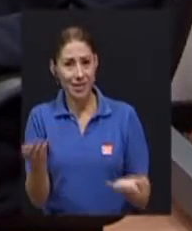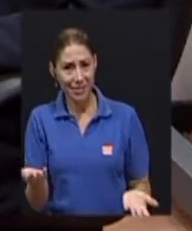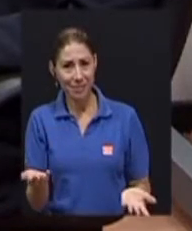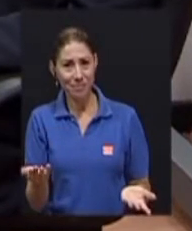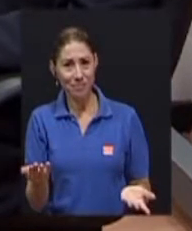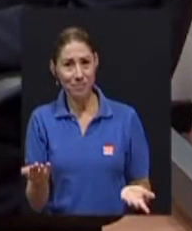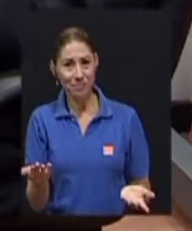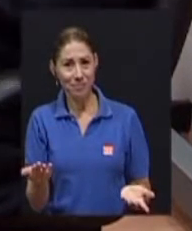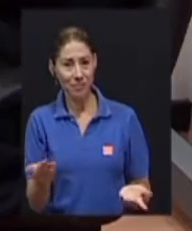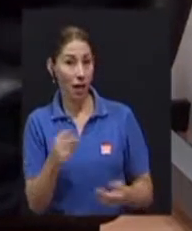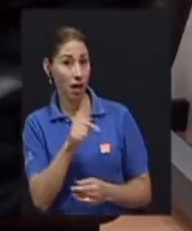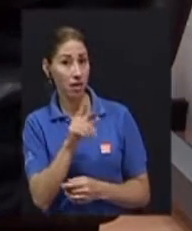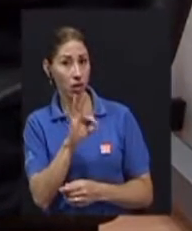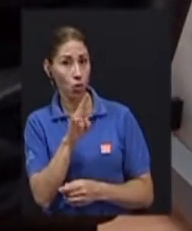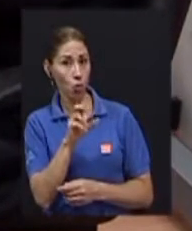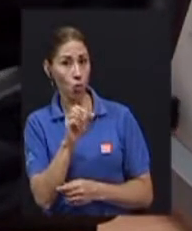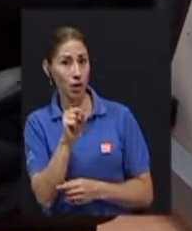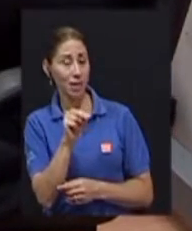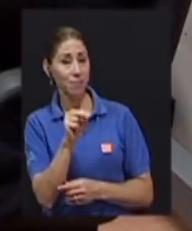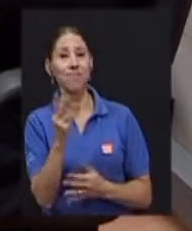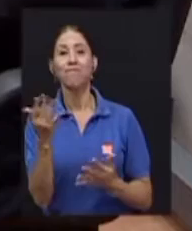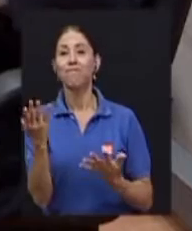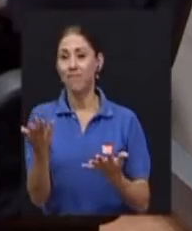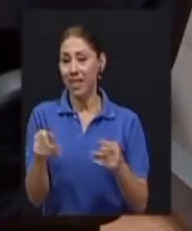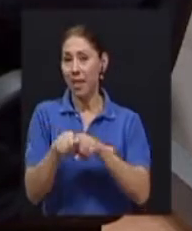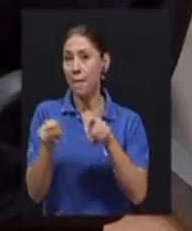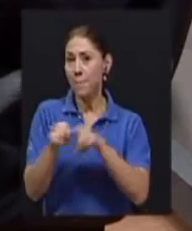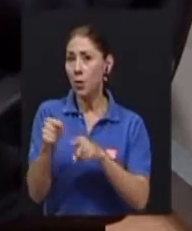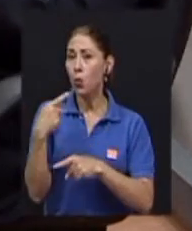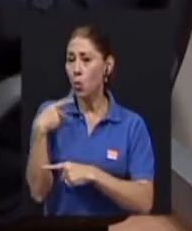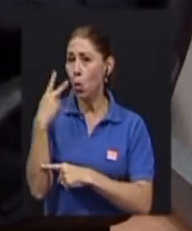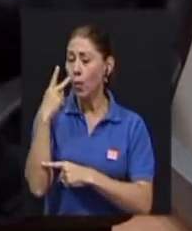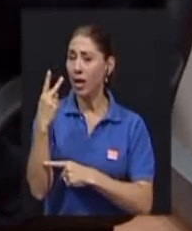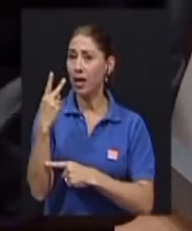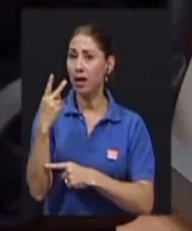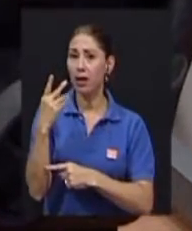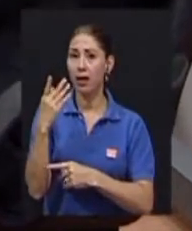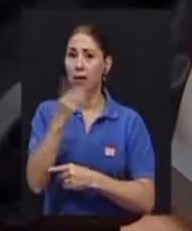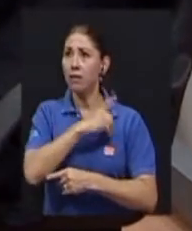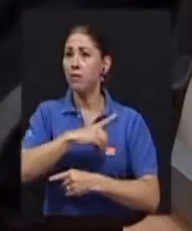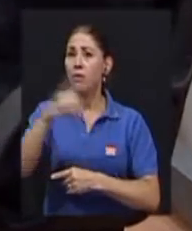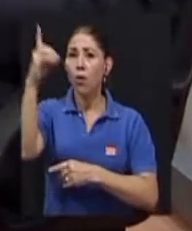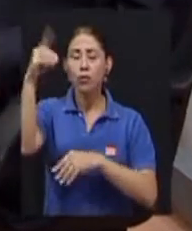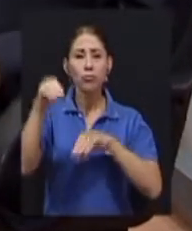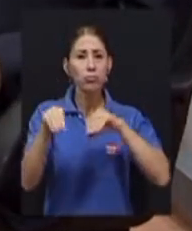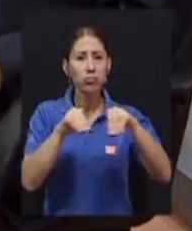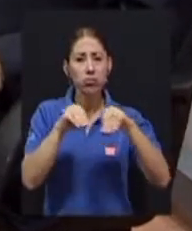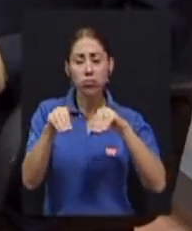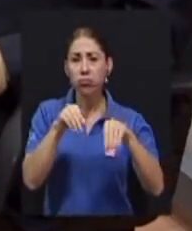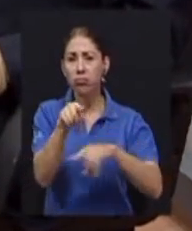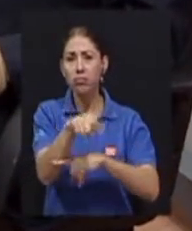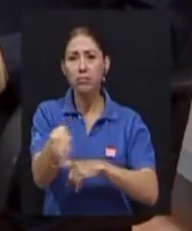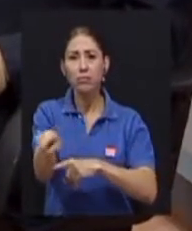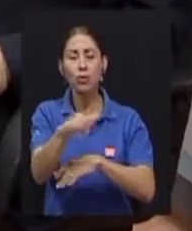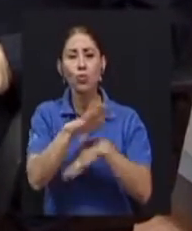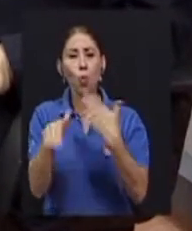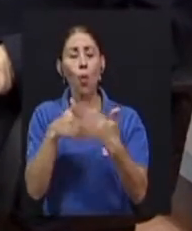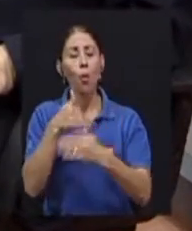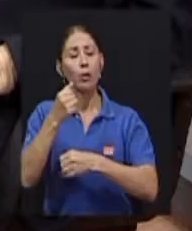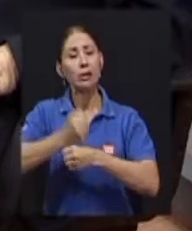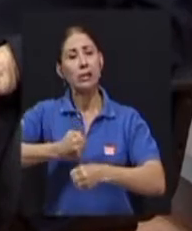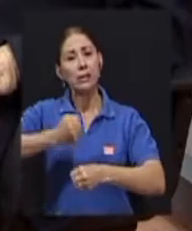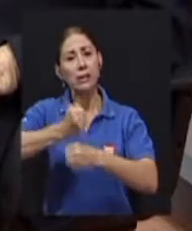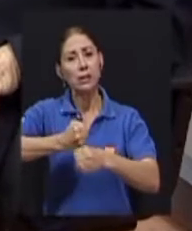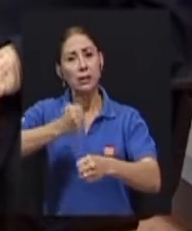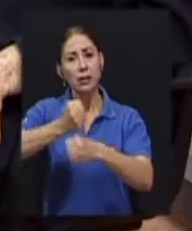También uno ve la mano de la providencia en todo este ítem, en todo este camino que recorrió